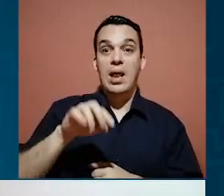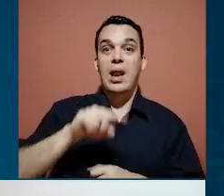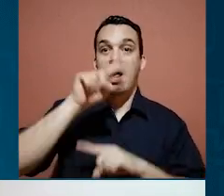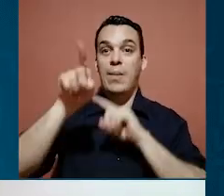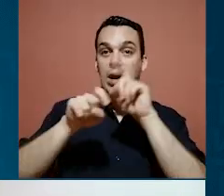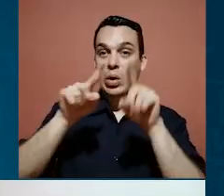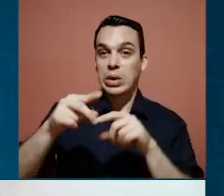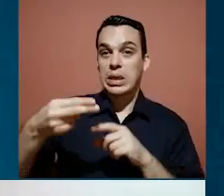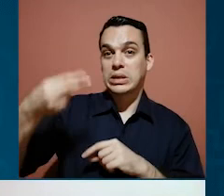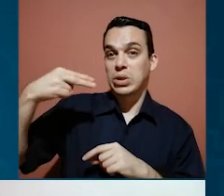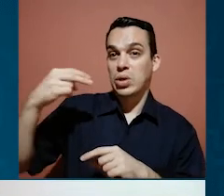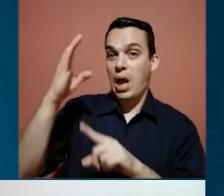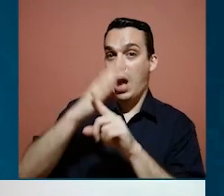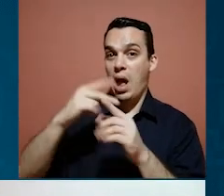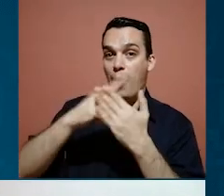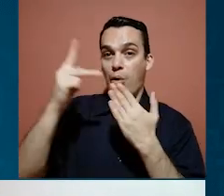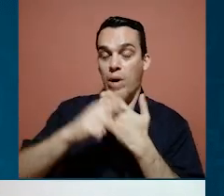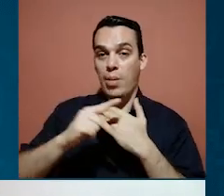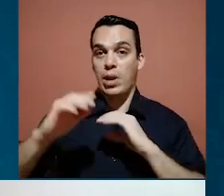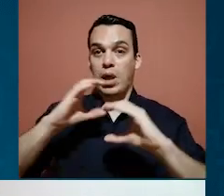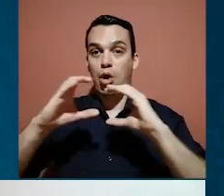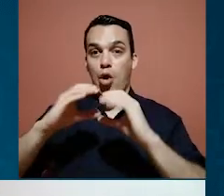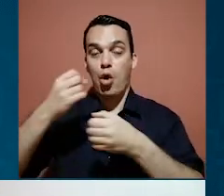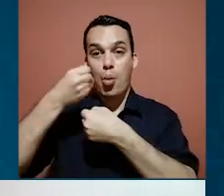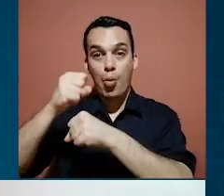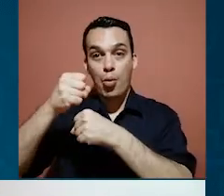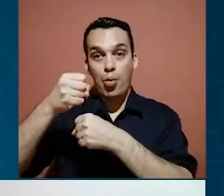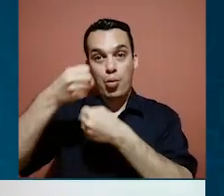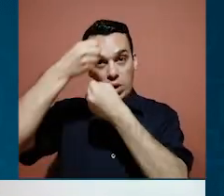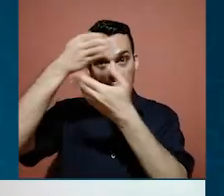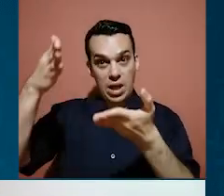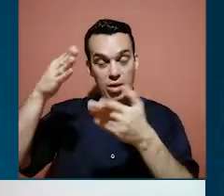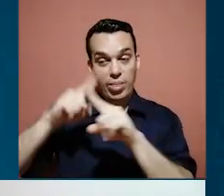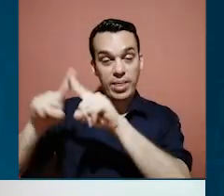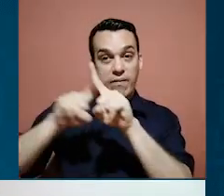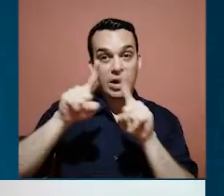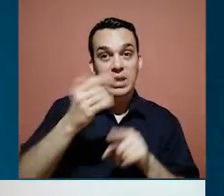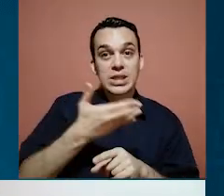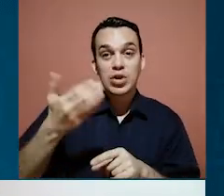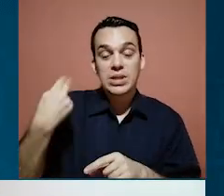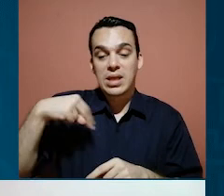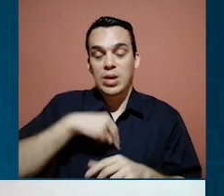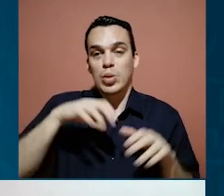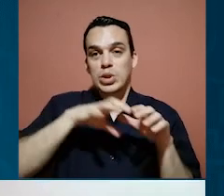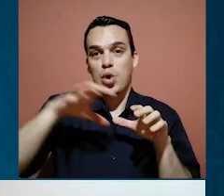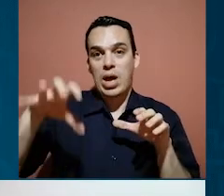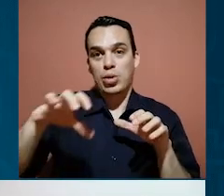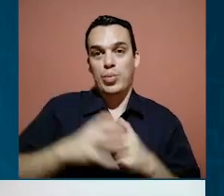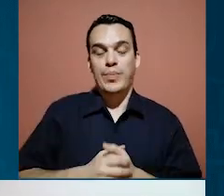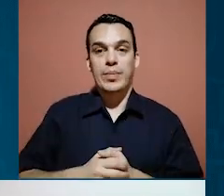histórica estaremos compartiendo cada programa de comunicados diferentes curiosidades de nuestro cantón.